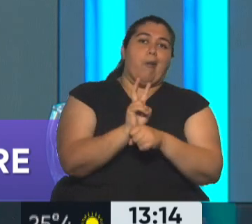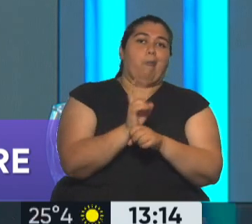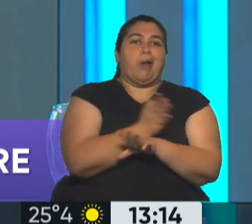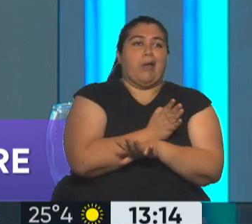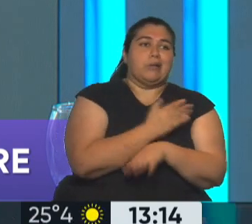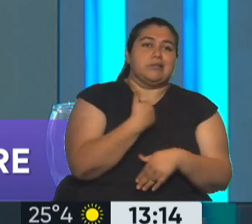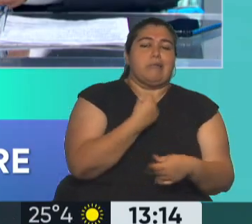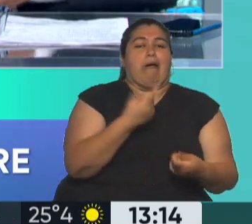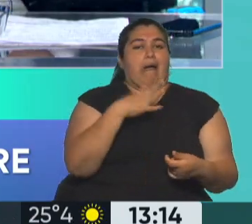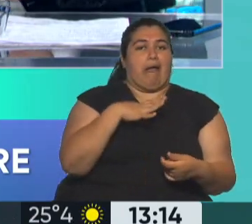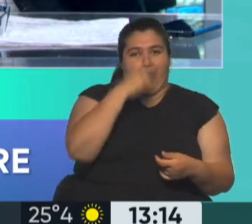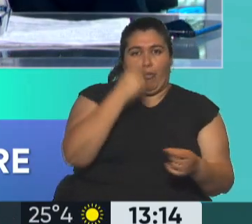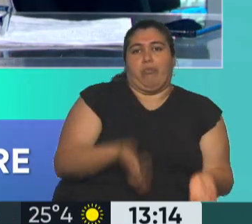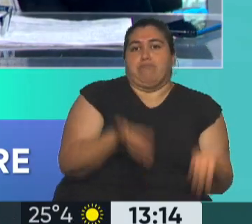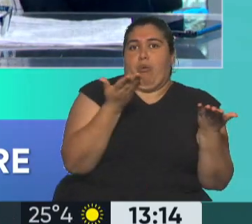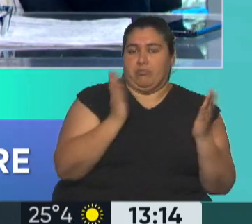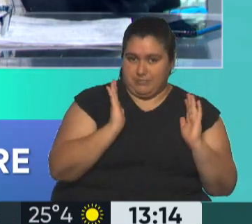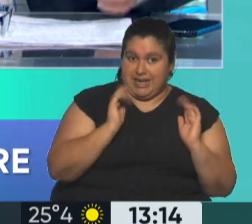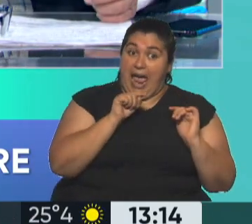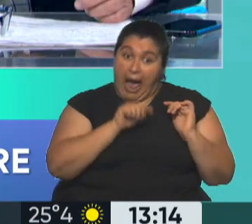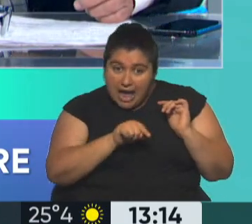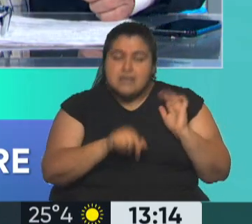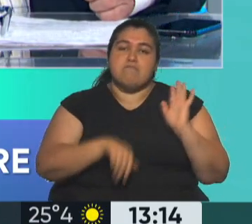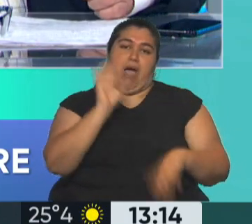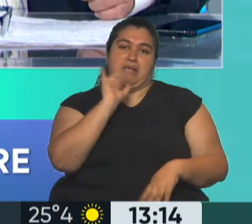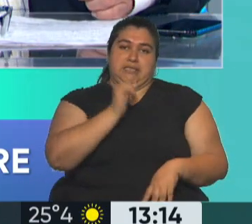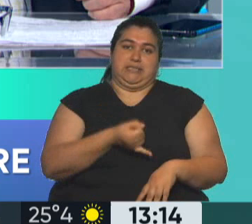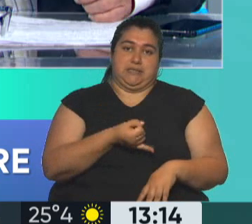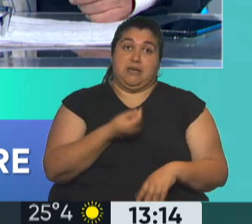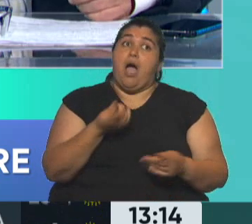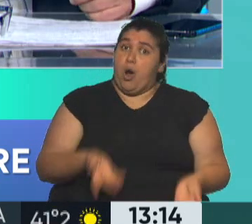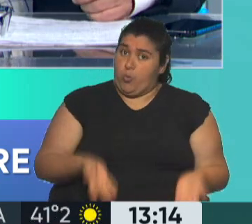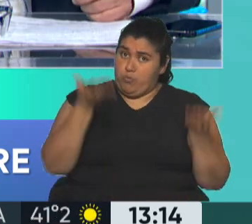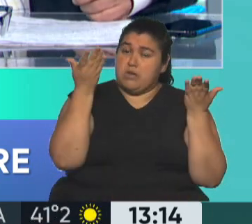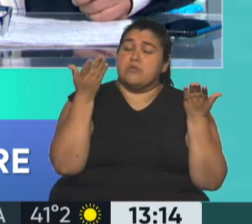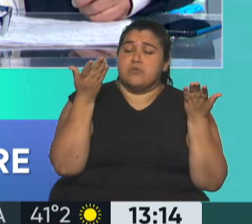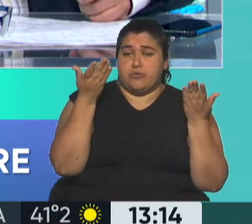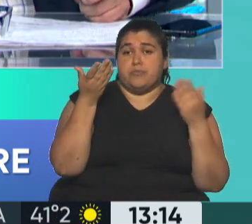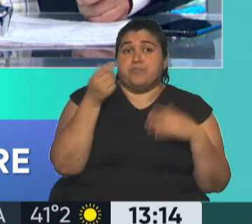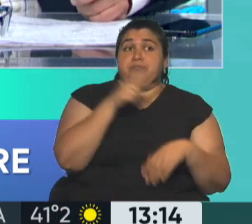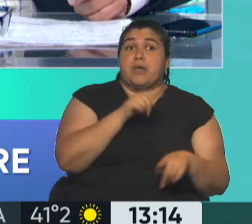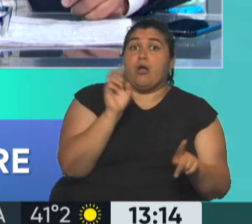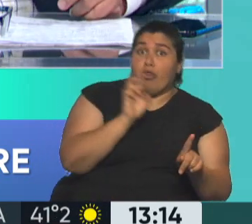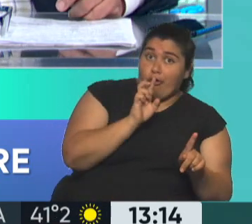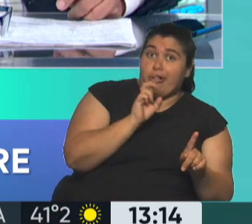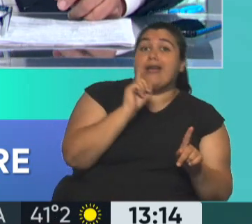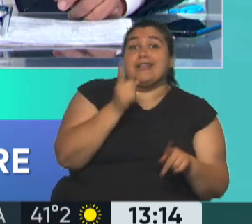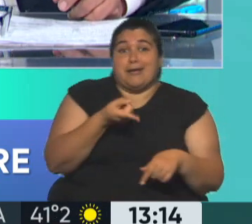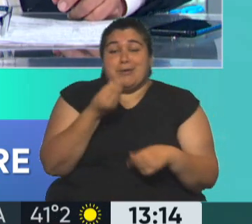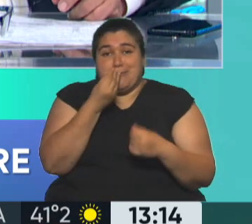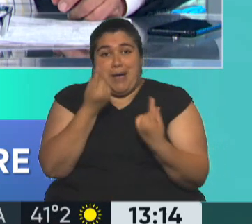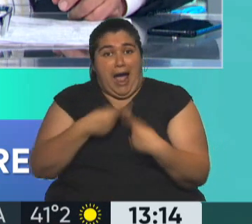Los preventivos se incluyen los vivos, abusadores y demás. Un aumento muy fuerte e inclusive se dio tanto en el dólar como en los precios de alimento.